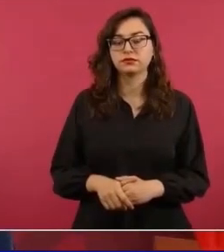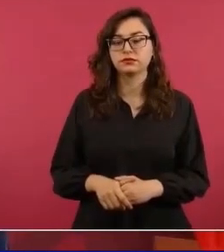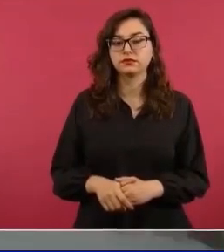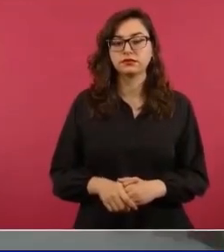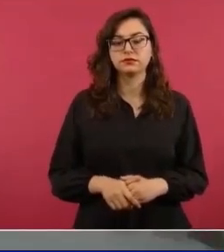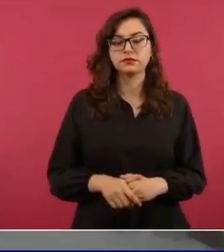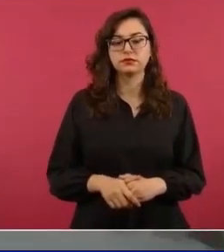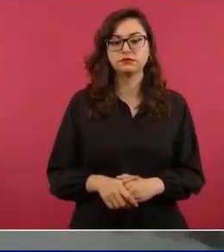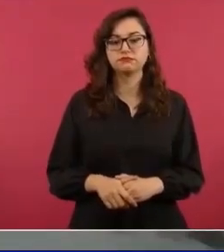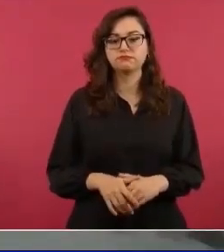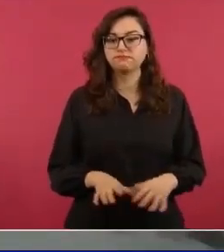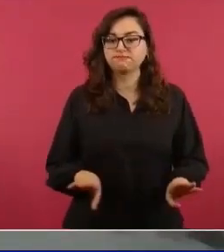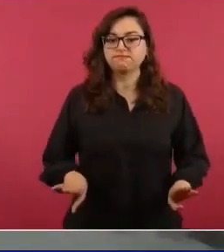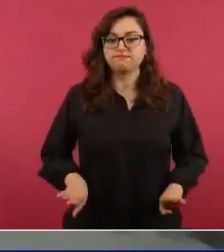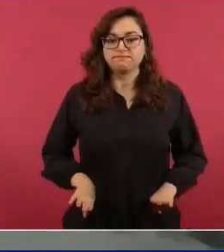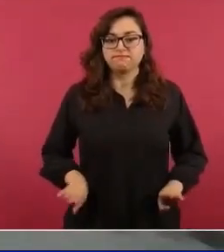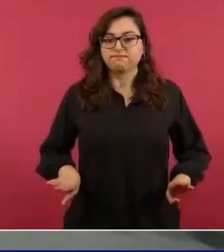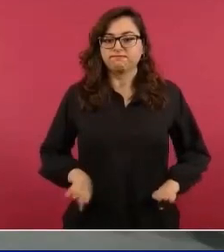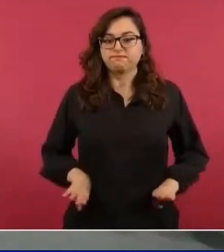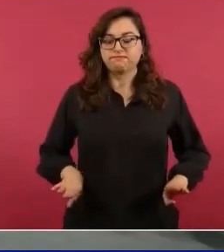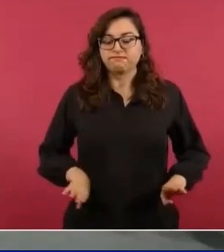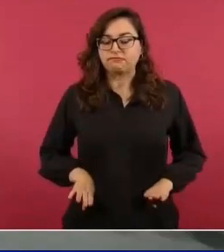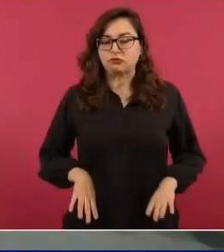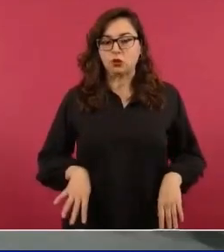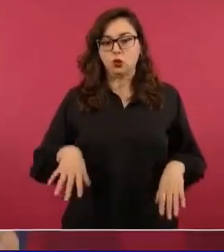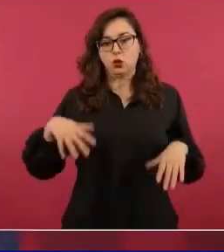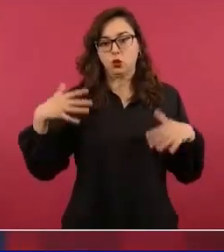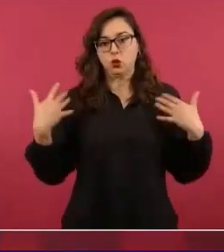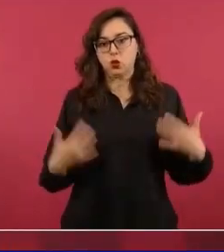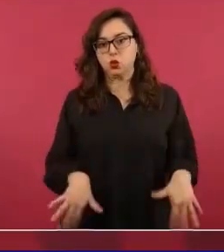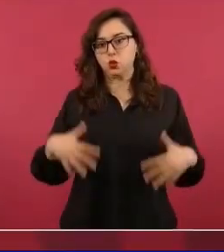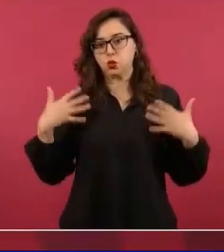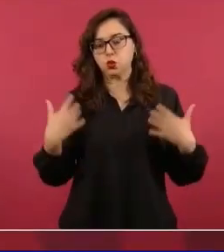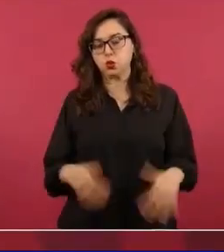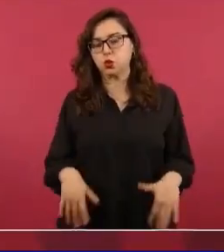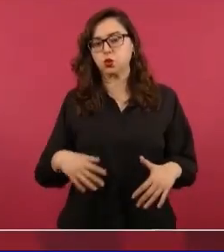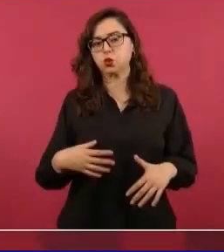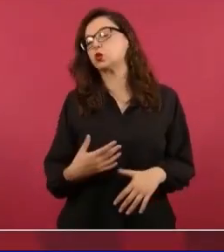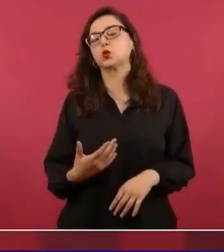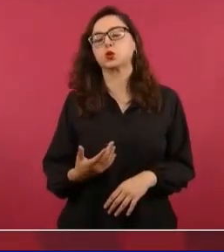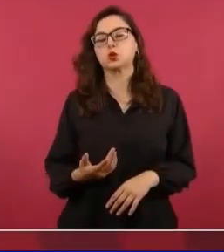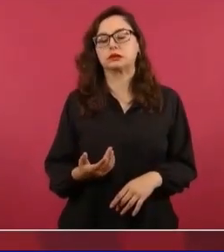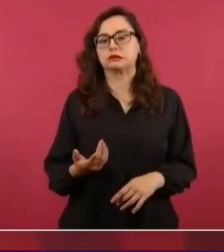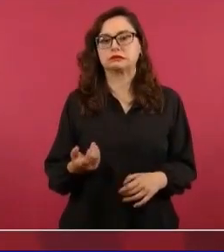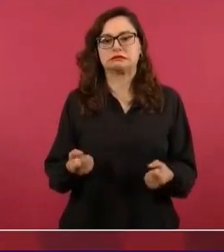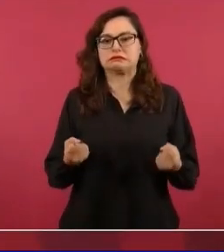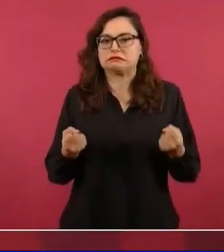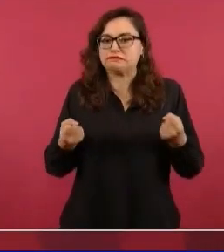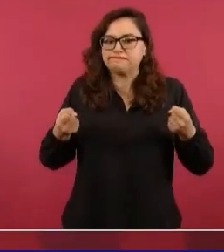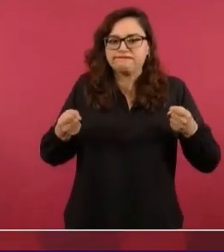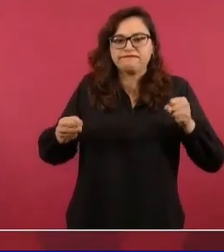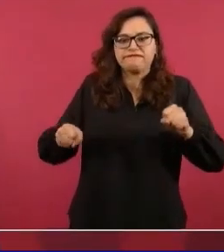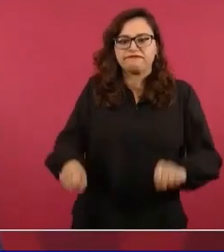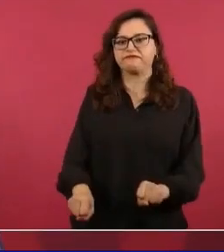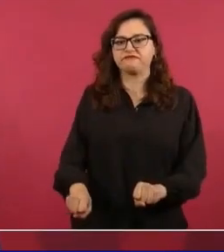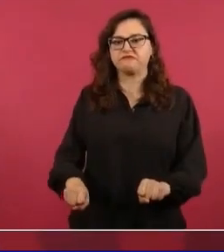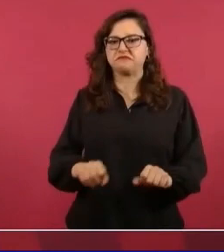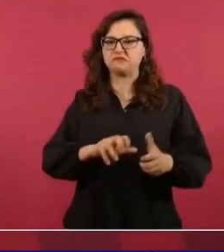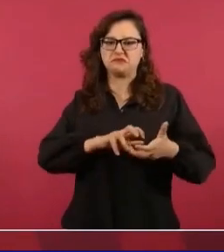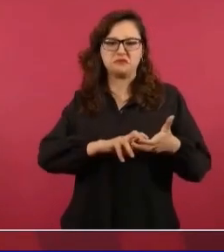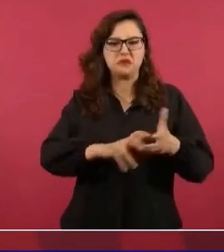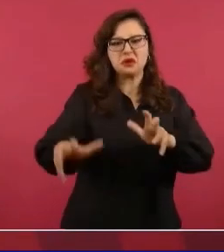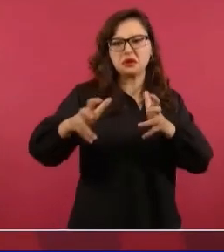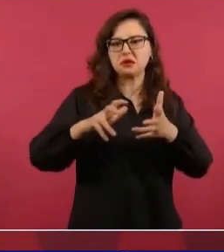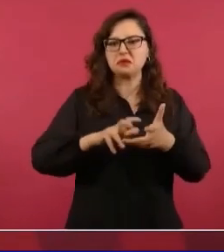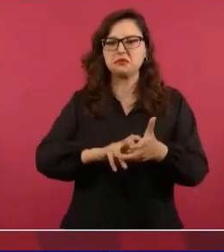Es actitud de la derecha muy autoritaria. Esto que